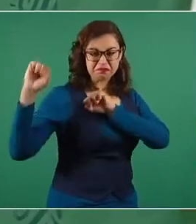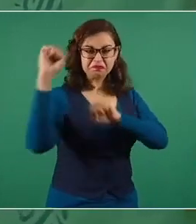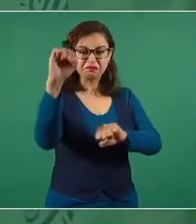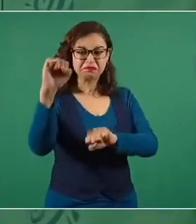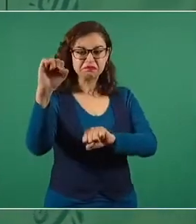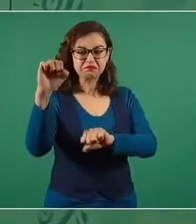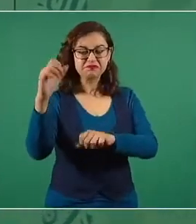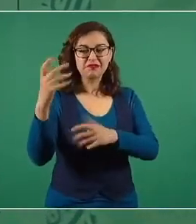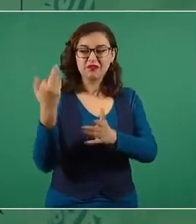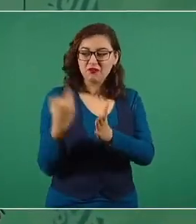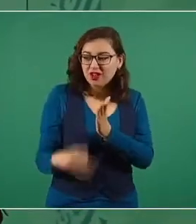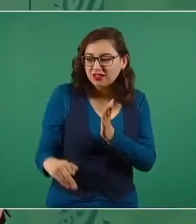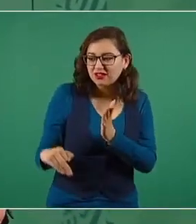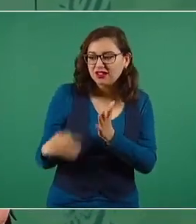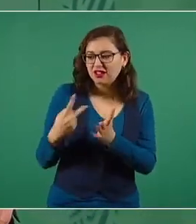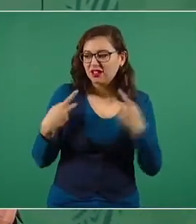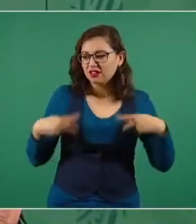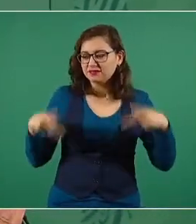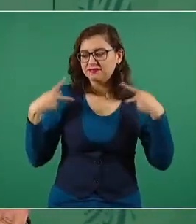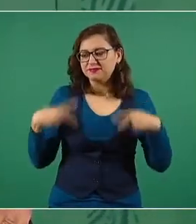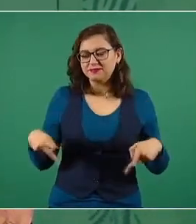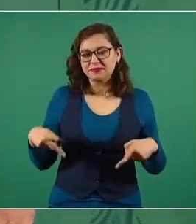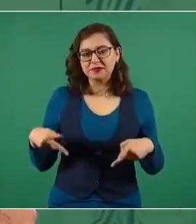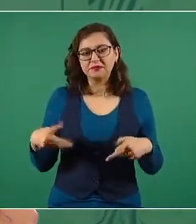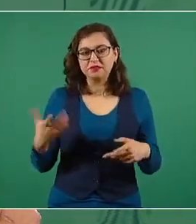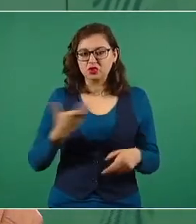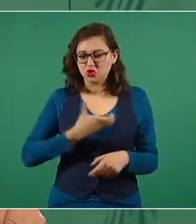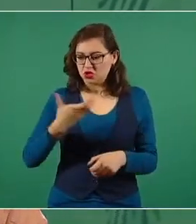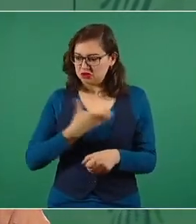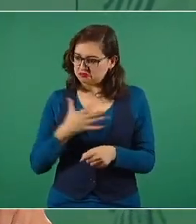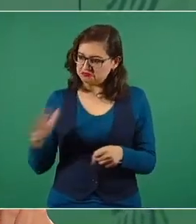pero bueno,